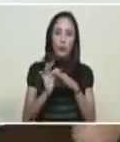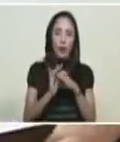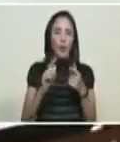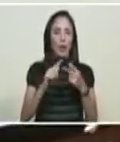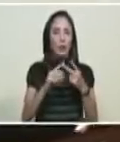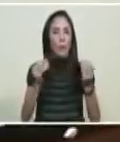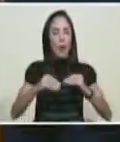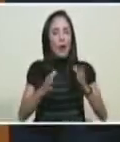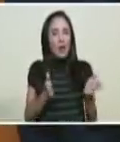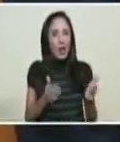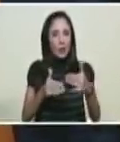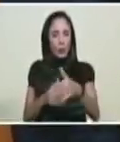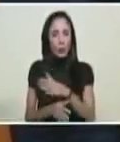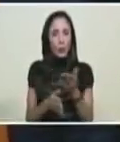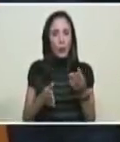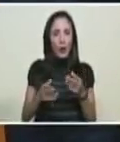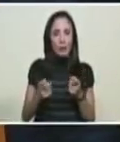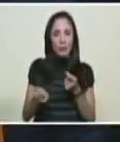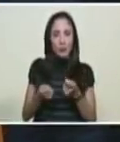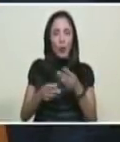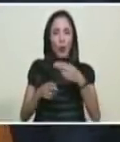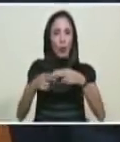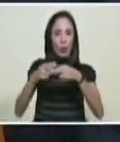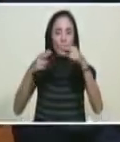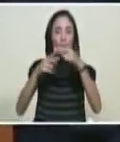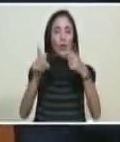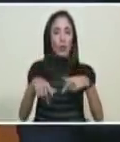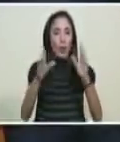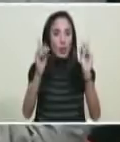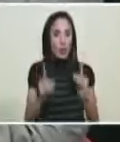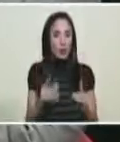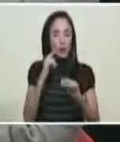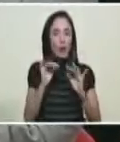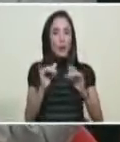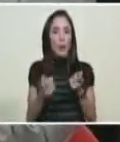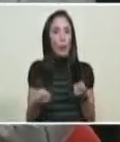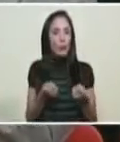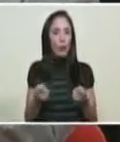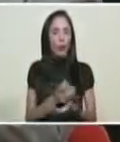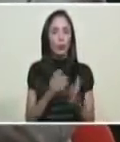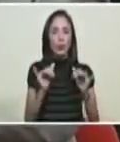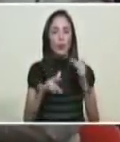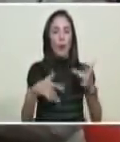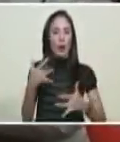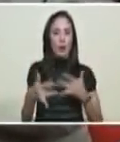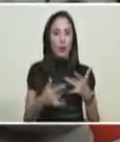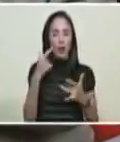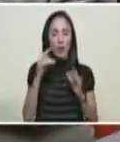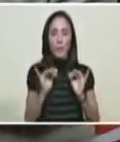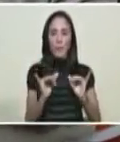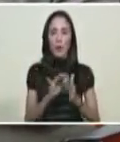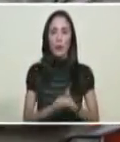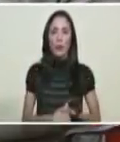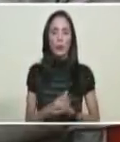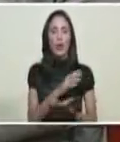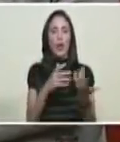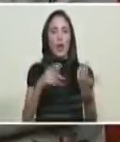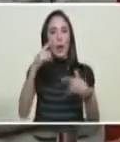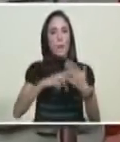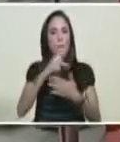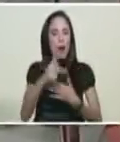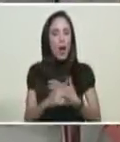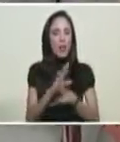estructura, la gobernabilidad y la toma de decisiones para el manejo de las actividades contempladas en el plan de